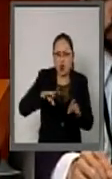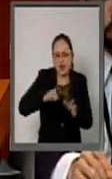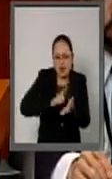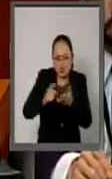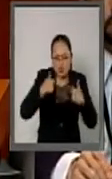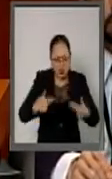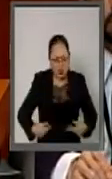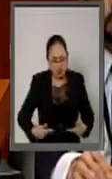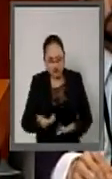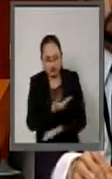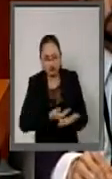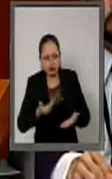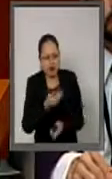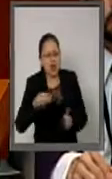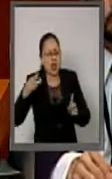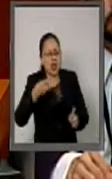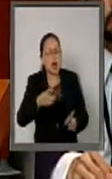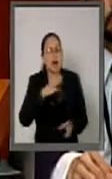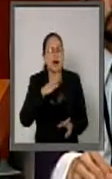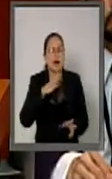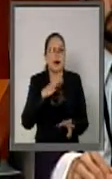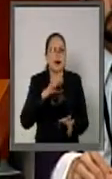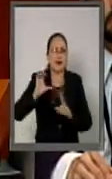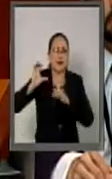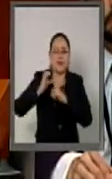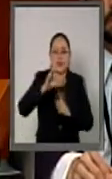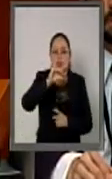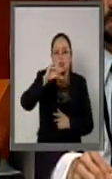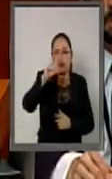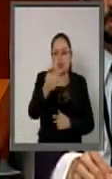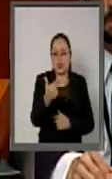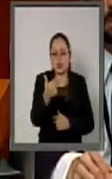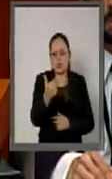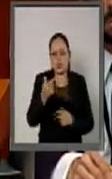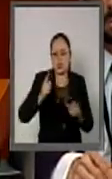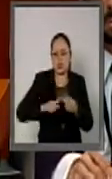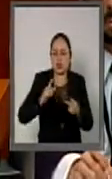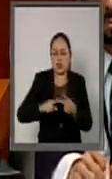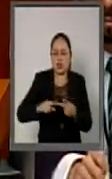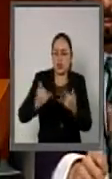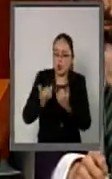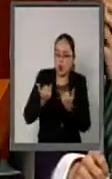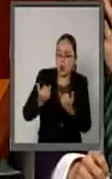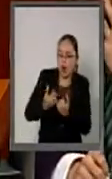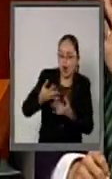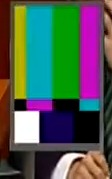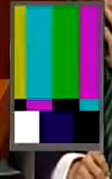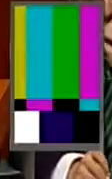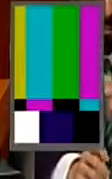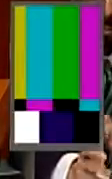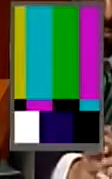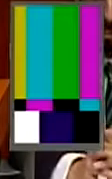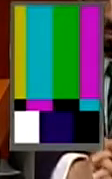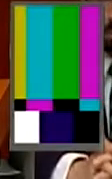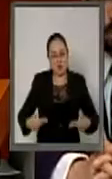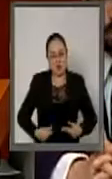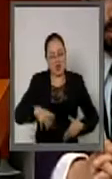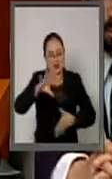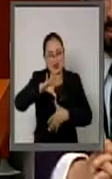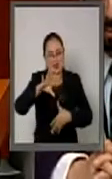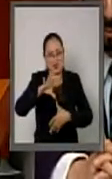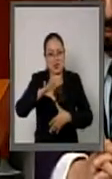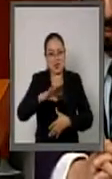humanos, específicamente la Comisión Interamericana de Derechos Humanos y la Corte Interamericana de Derechos Humanos. Por eso propusimos